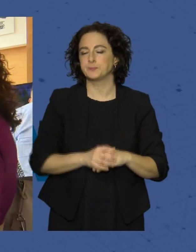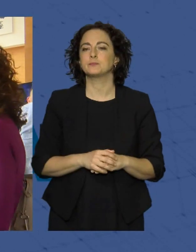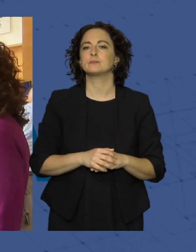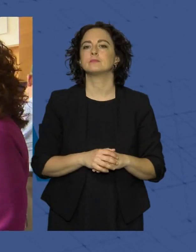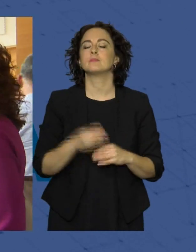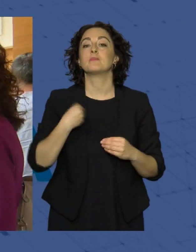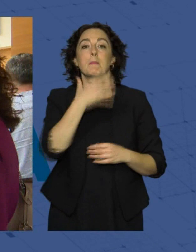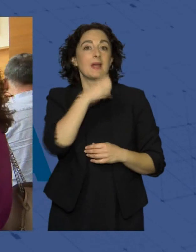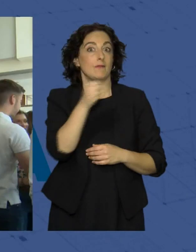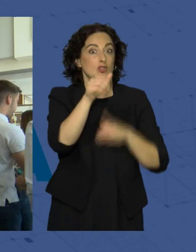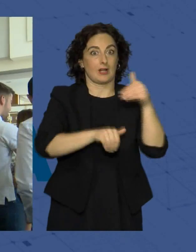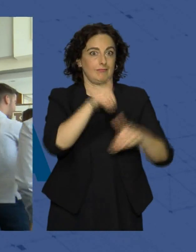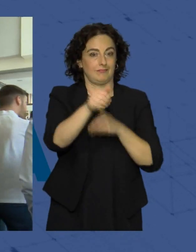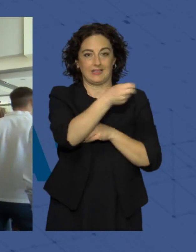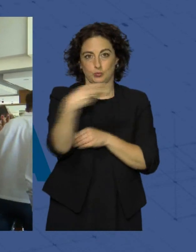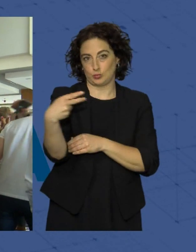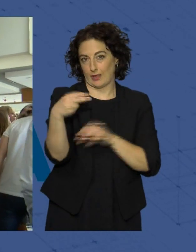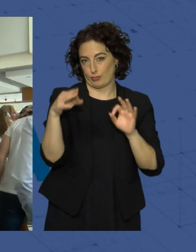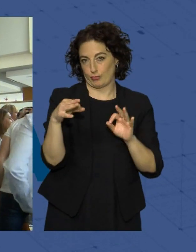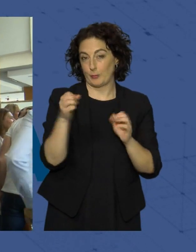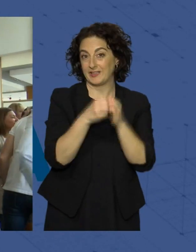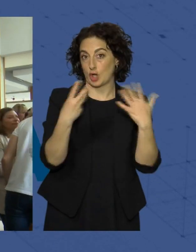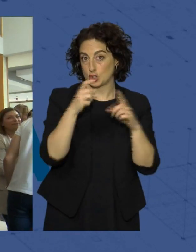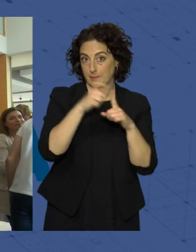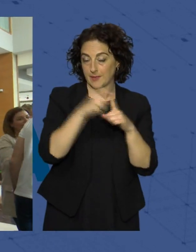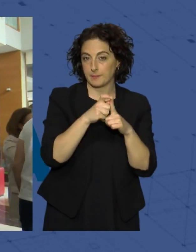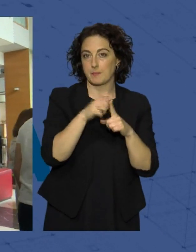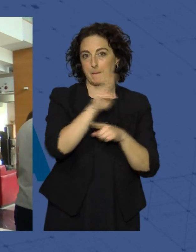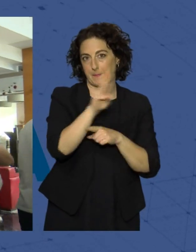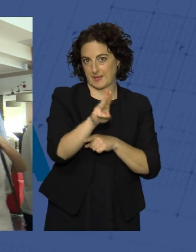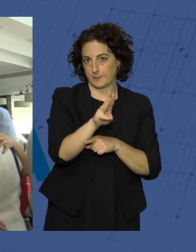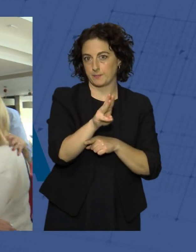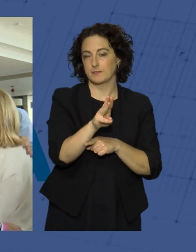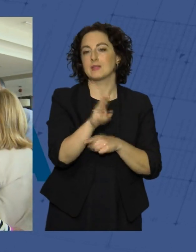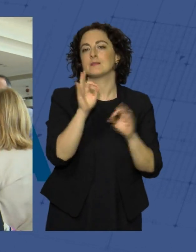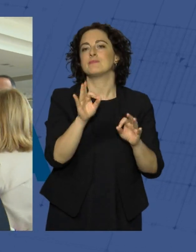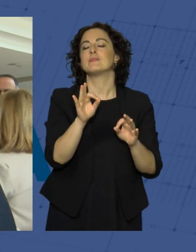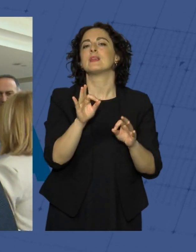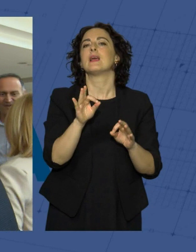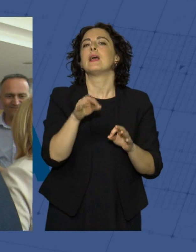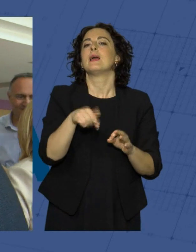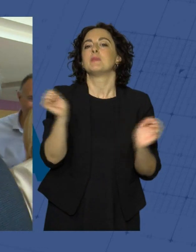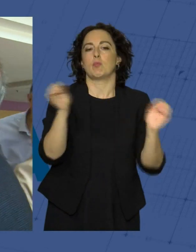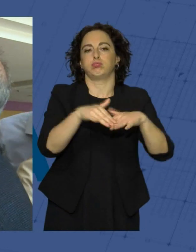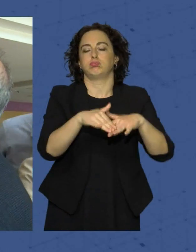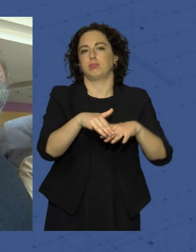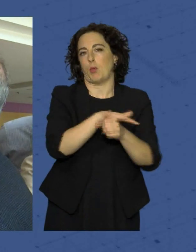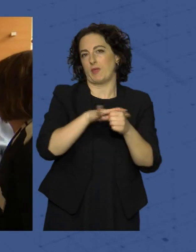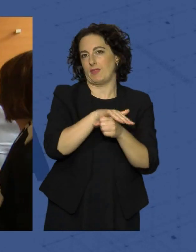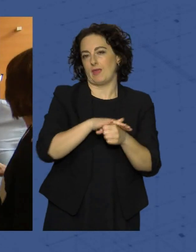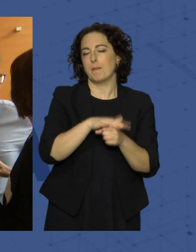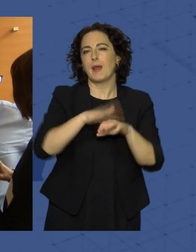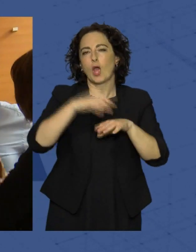los magníficos resultados electorales de las municipales del 28M para el PP, con clave provincial en la capital almeriense, para